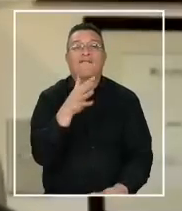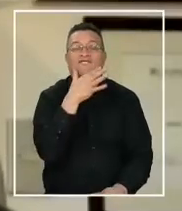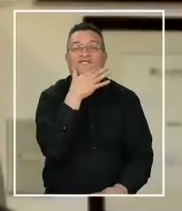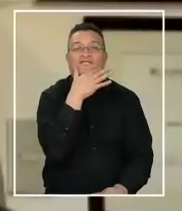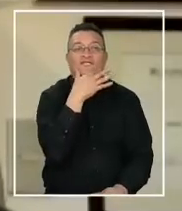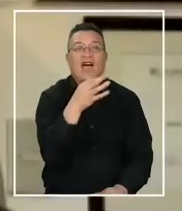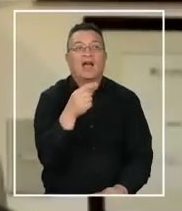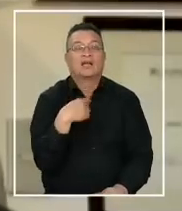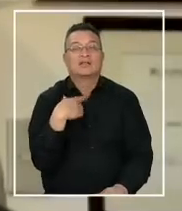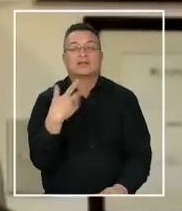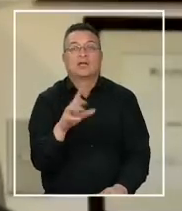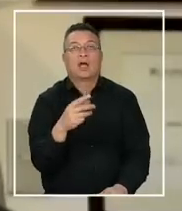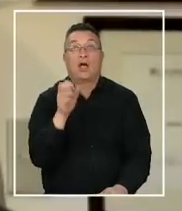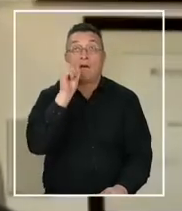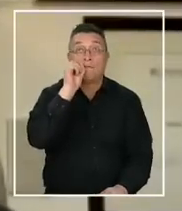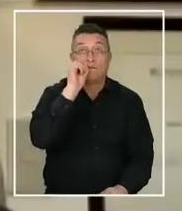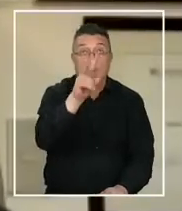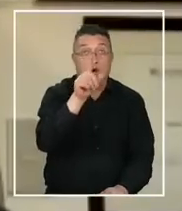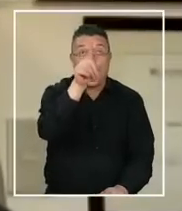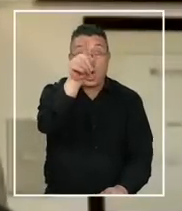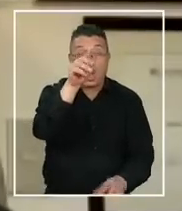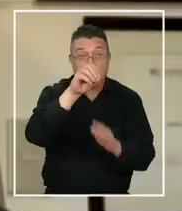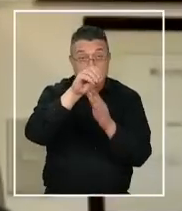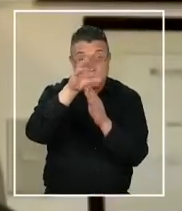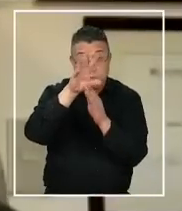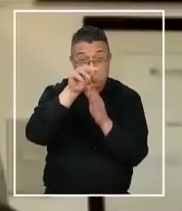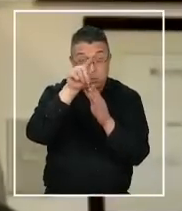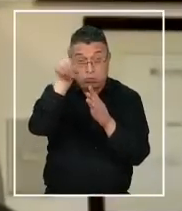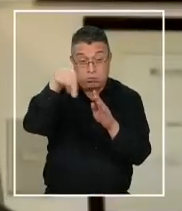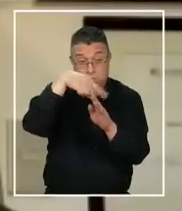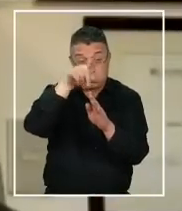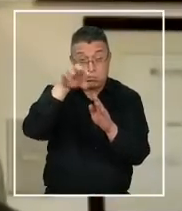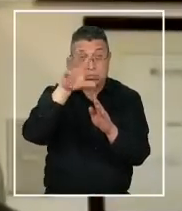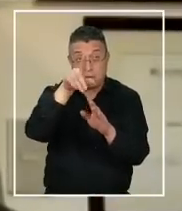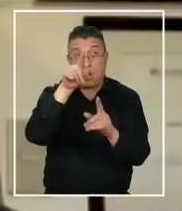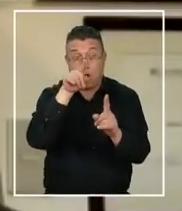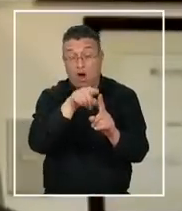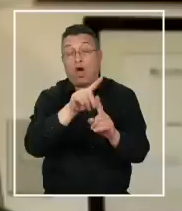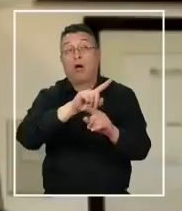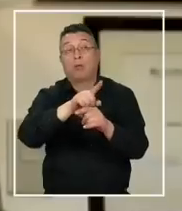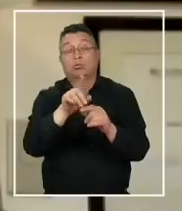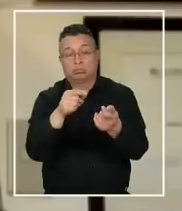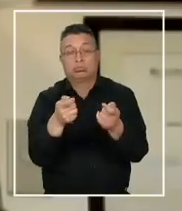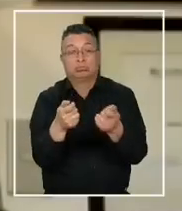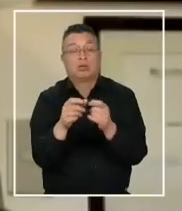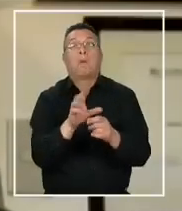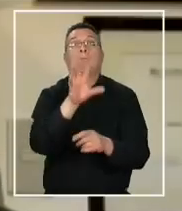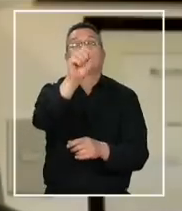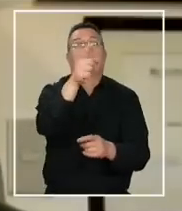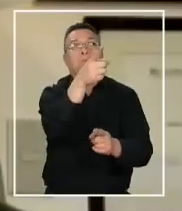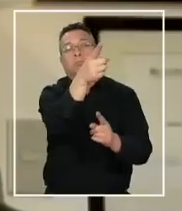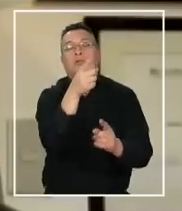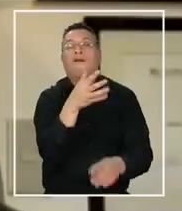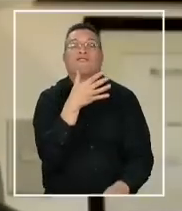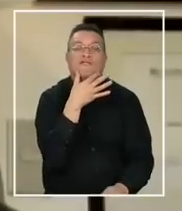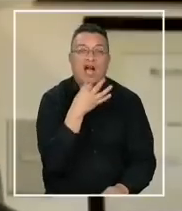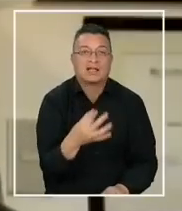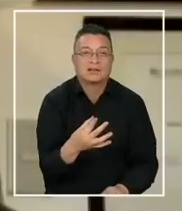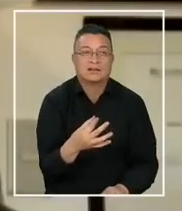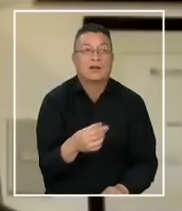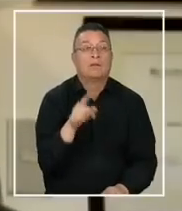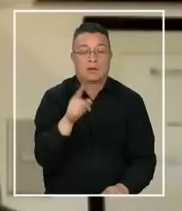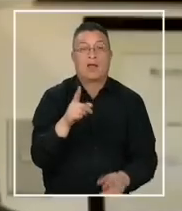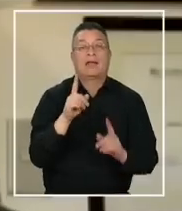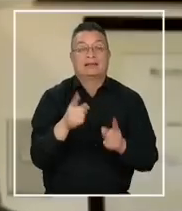de destruir una vez que se han detectado las frecuencias a través de los cuales funcionan sus sistemas de comunicación. El drone necesita